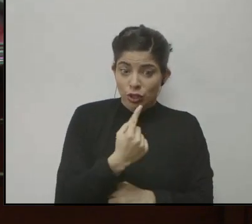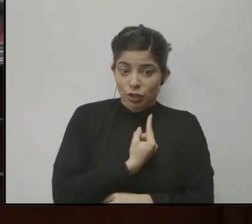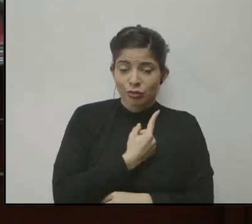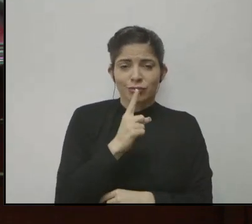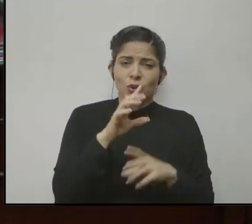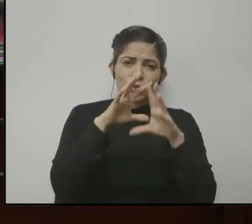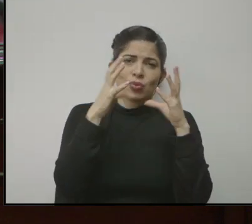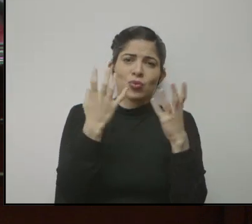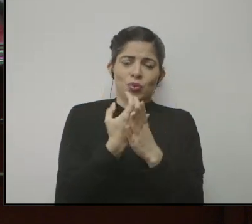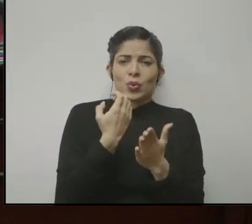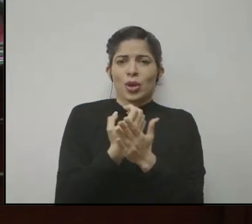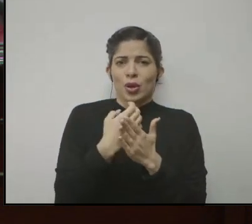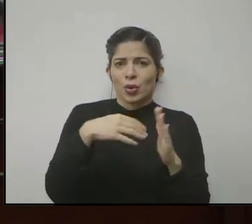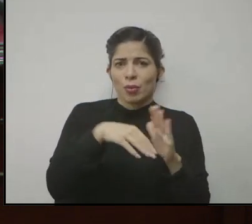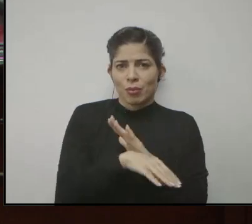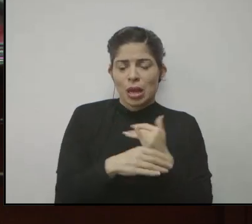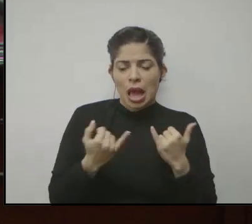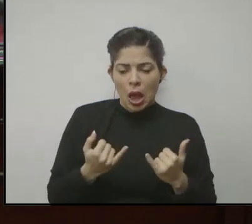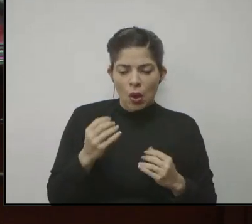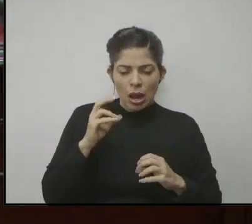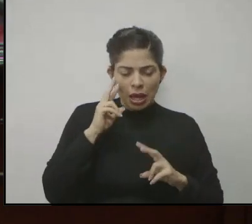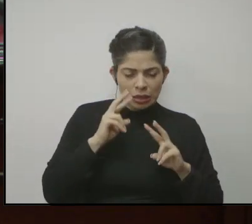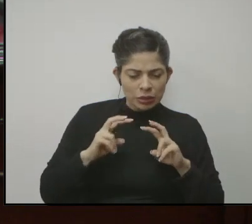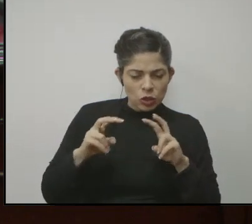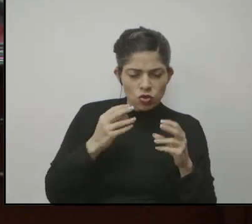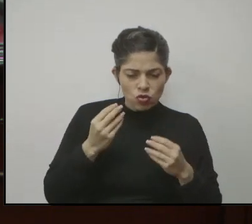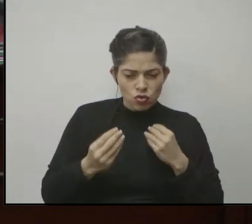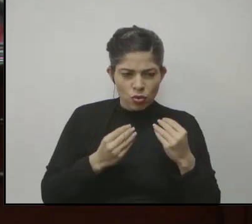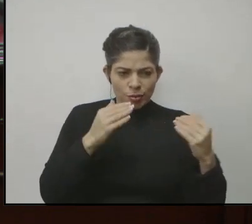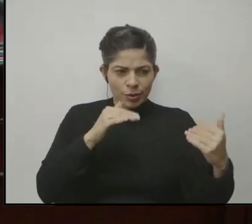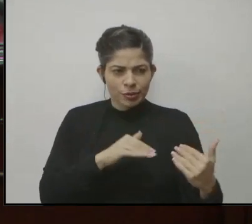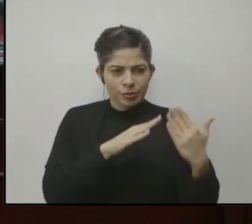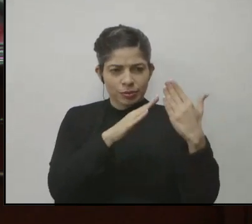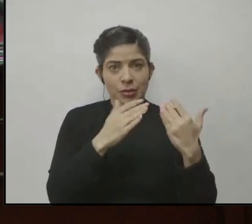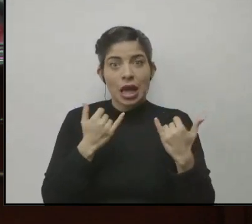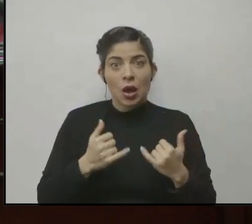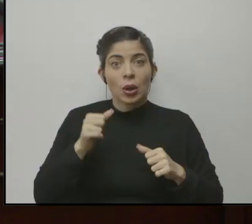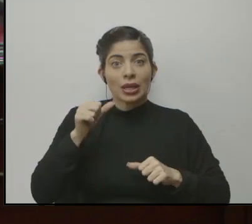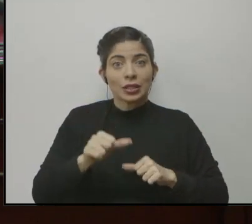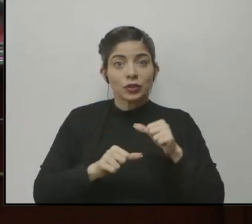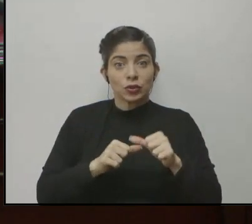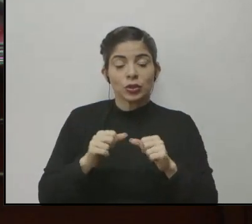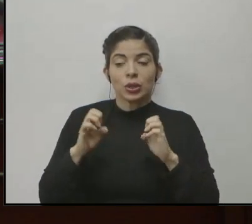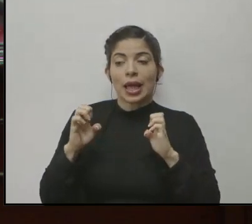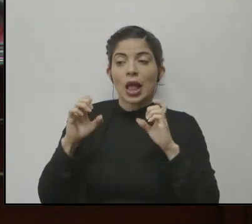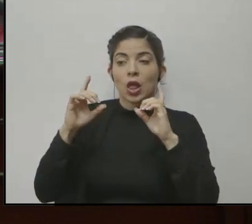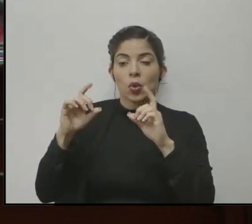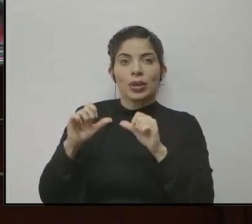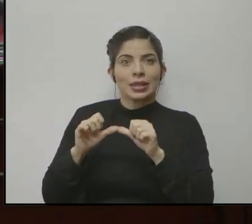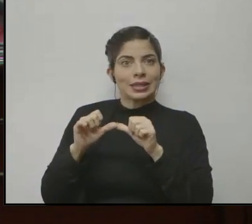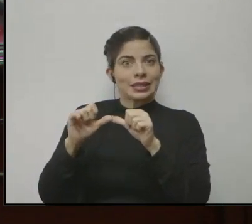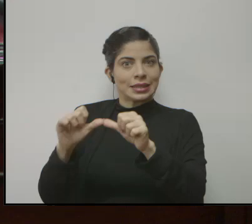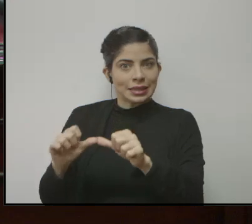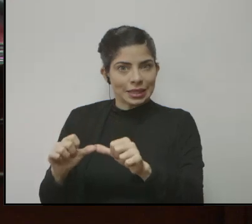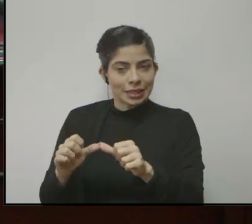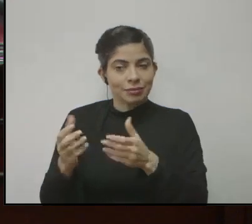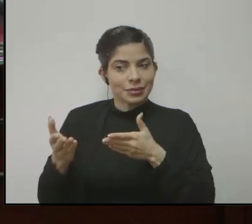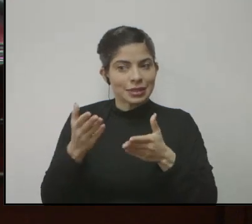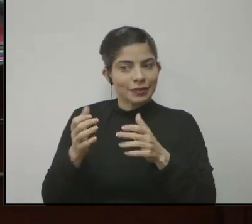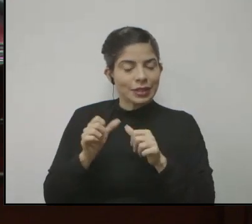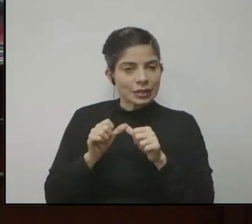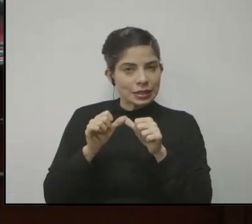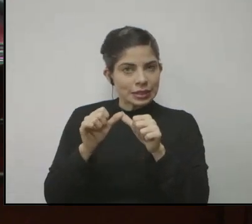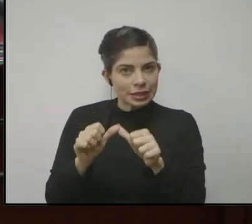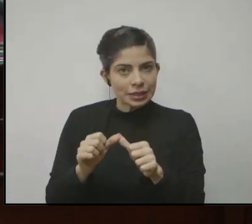en el mundo, y tenemos que afrontarlo. Entonces, el gran esfuerzo que estamos haciendo es manteniendo la educación, manteniendo el servicio,